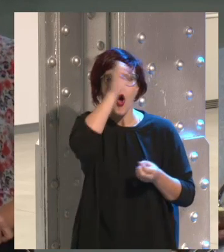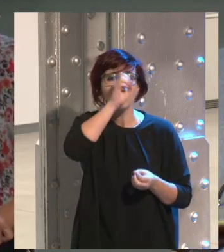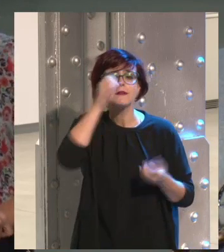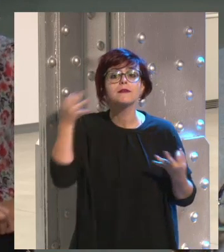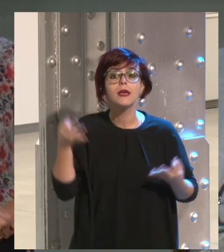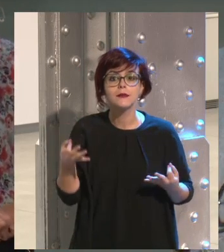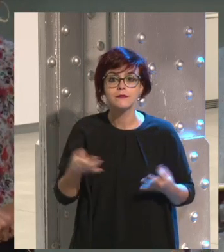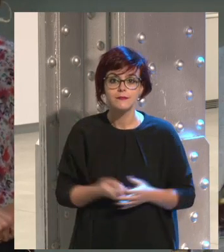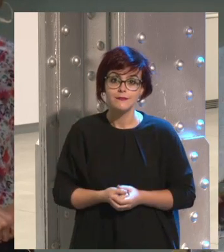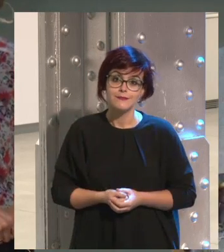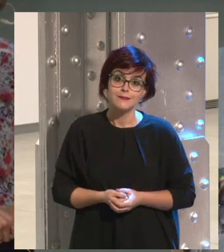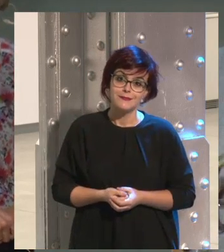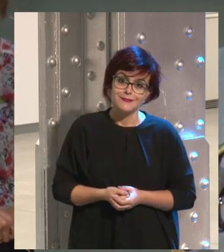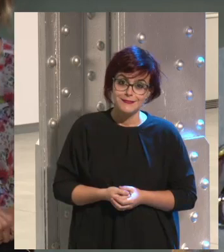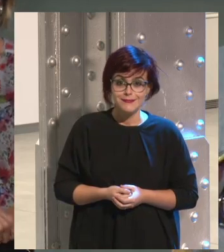Bueno.